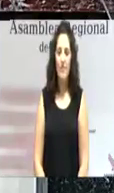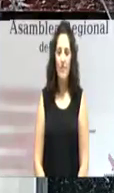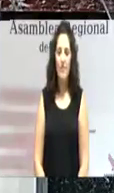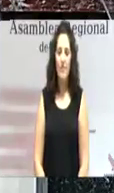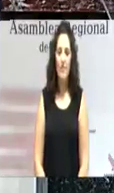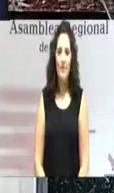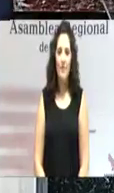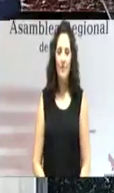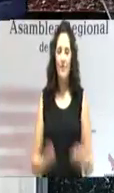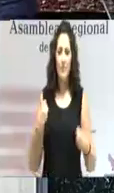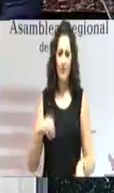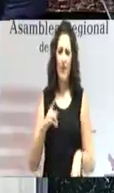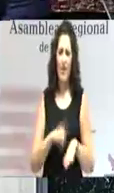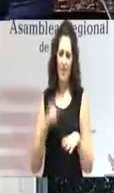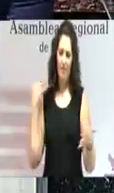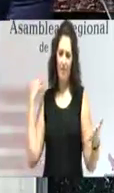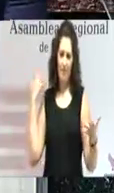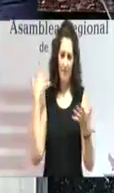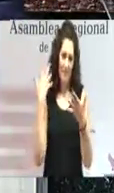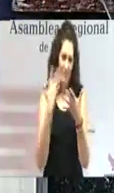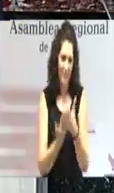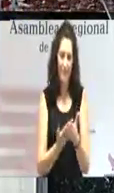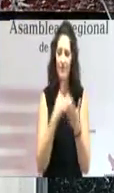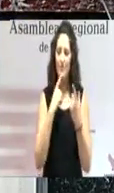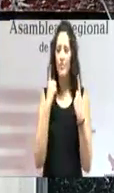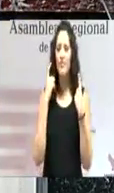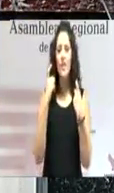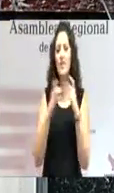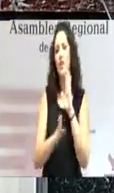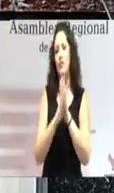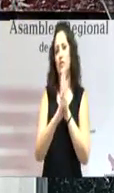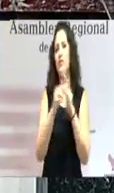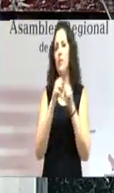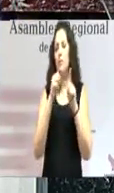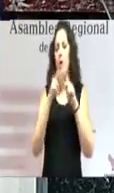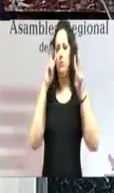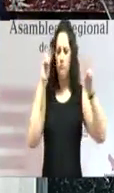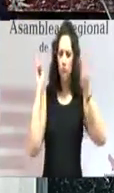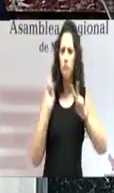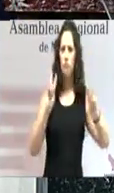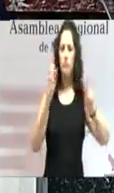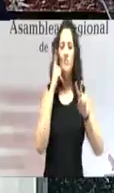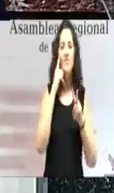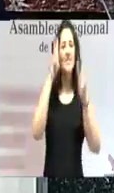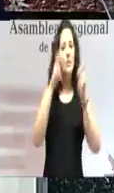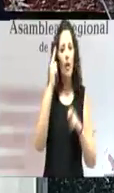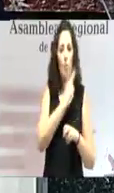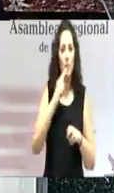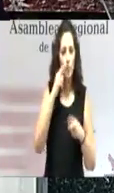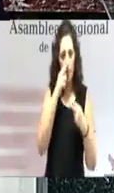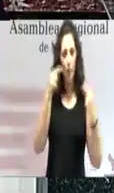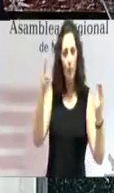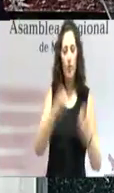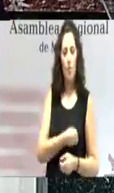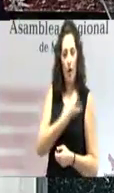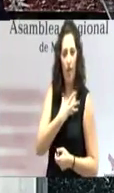Ha pasado mucho tiempo, pero sigue siendo necesaria esa altura de miras para que, desde el compromiso público y la vocación de servicio a